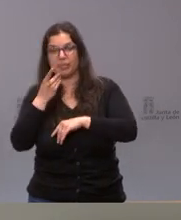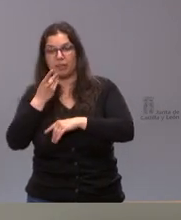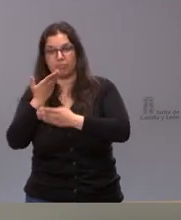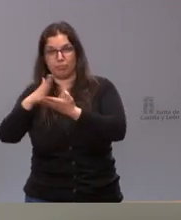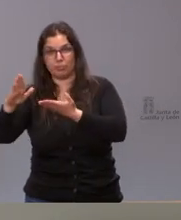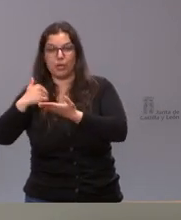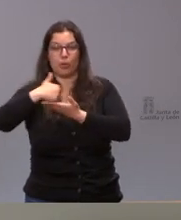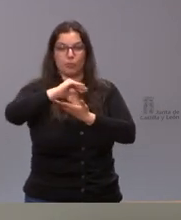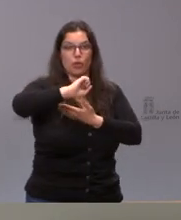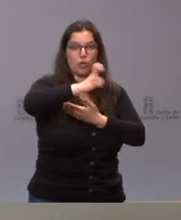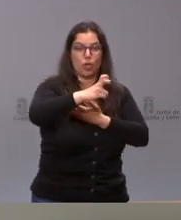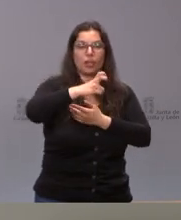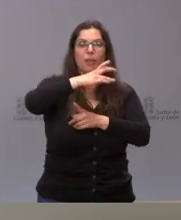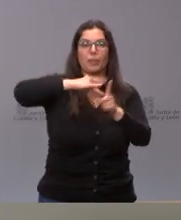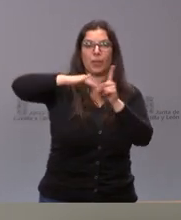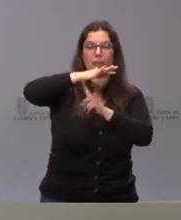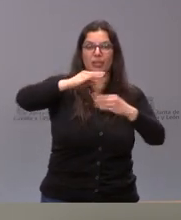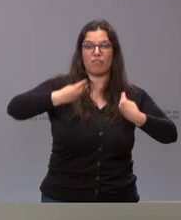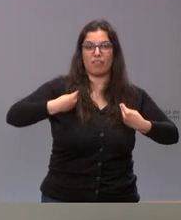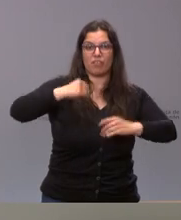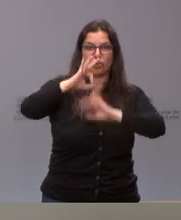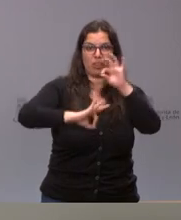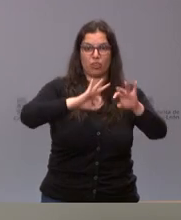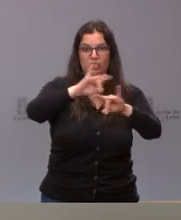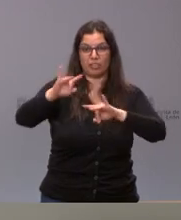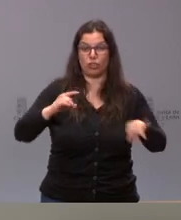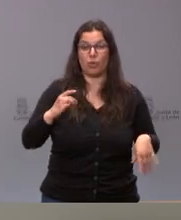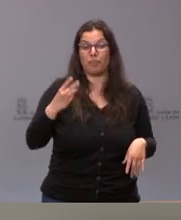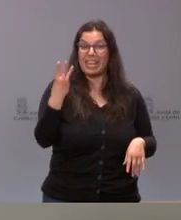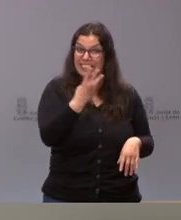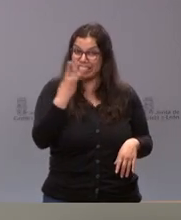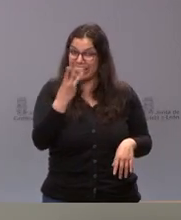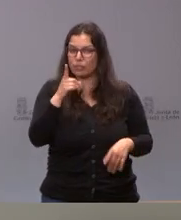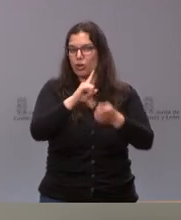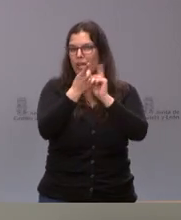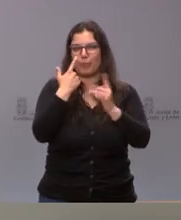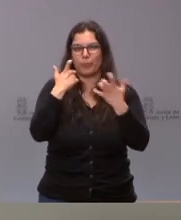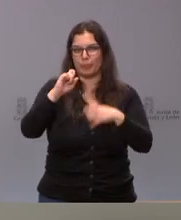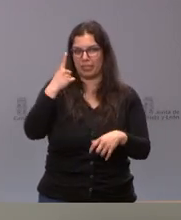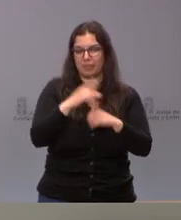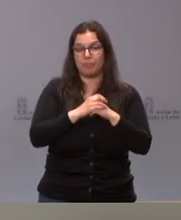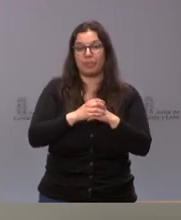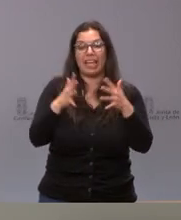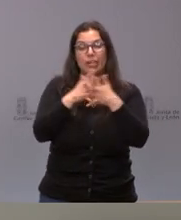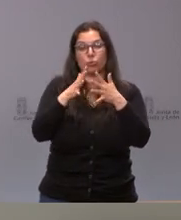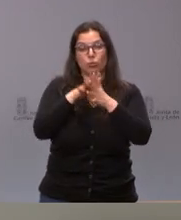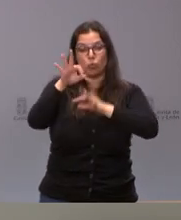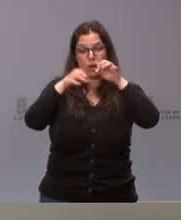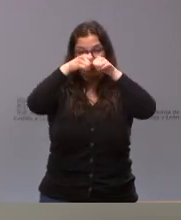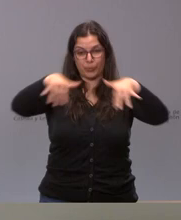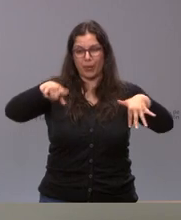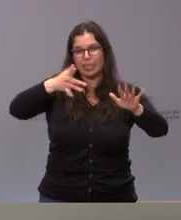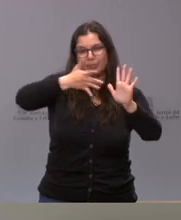vivienda y ordenación del territorio este es el cambio más esencial que se deriva en las estructuras orgánicas ya lo que se define claramente es